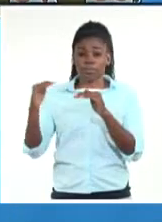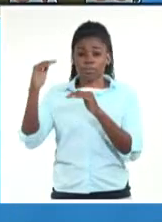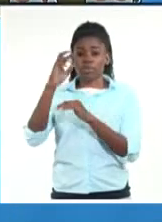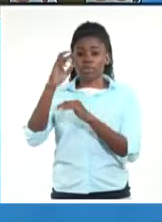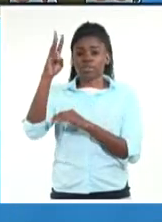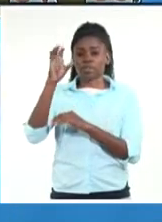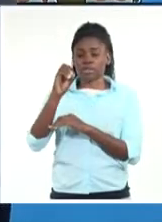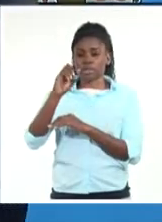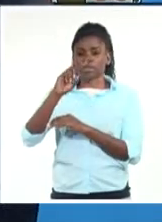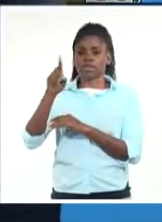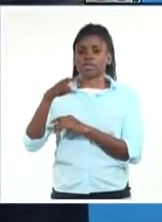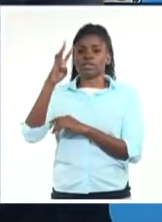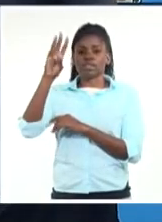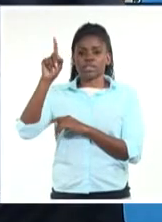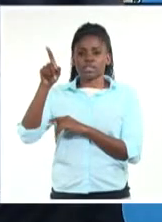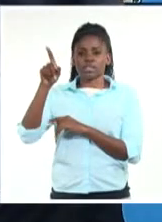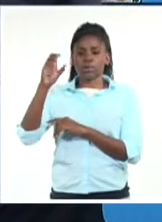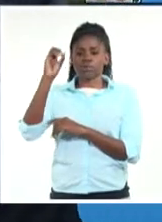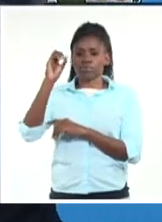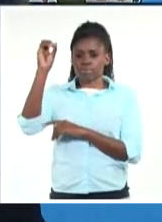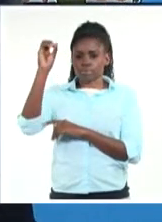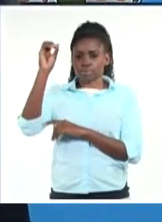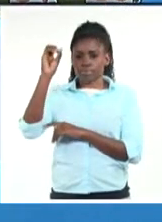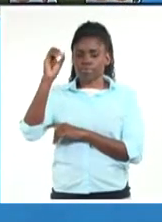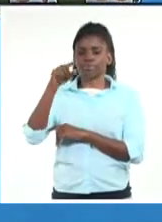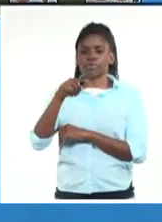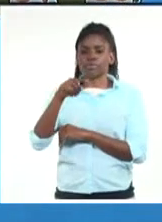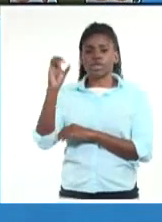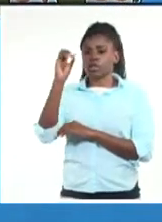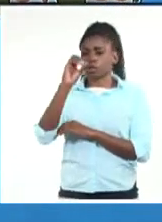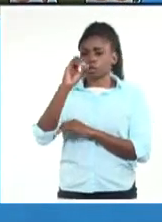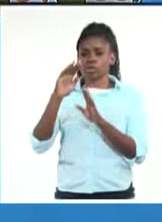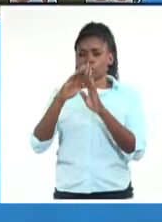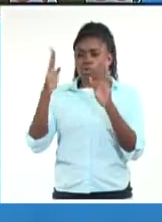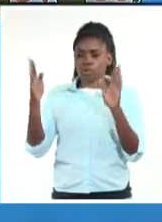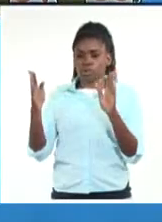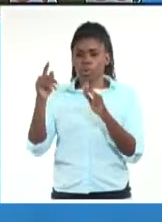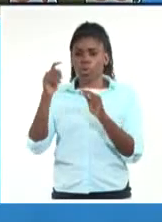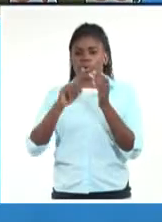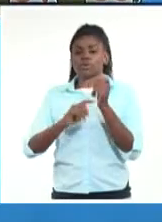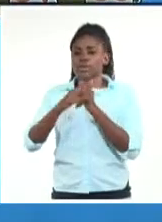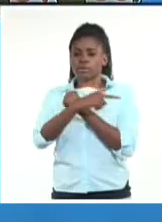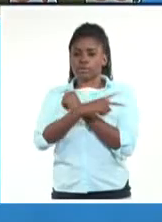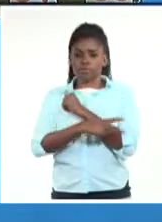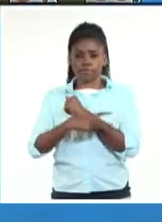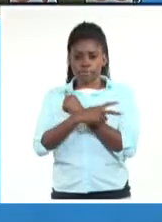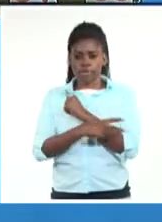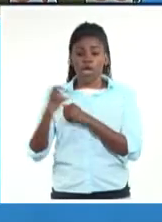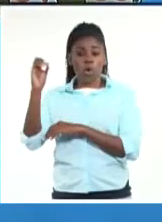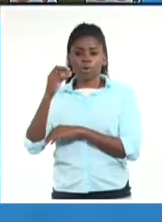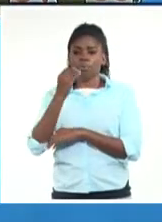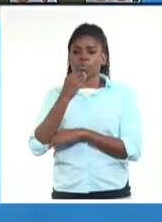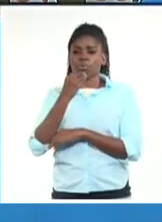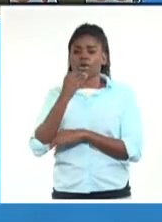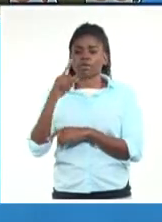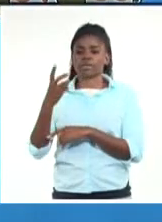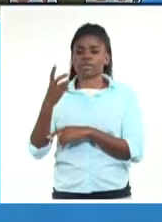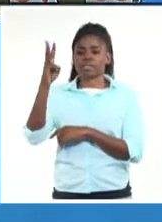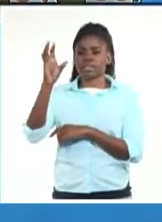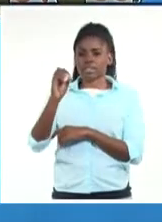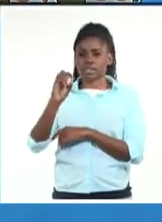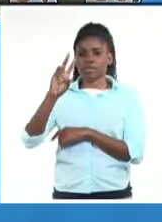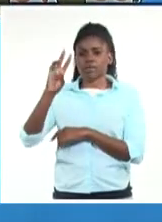30 a 31 grados Celsius, casi toda la mitad occidental del país en el oriente pudiera llegar a 32 grados